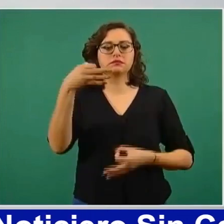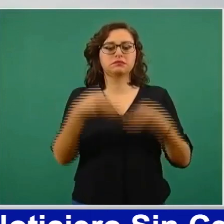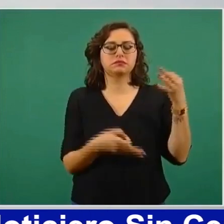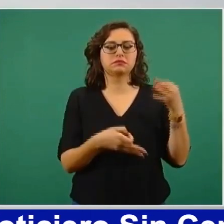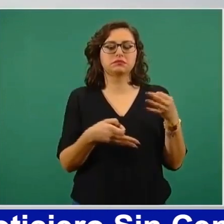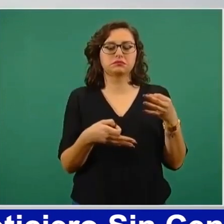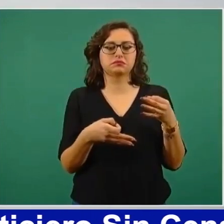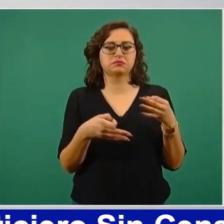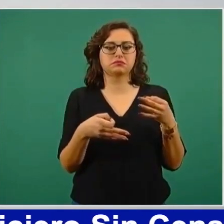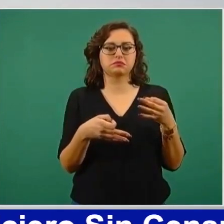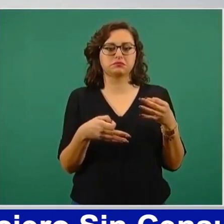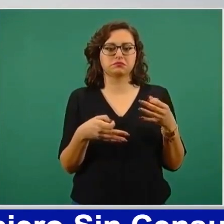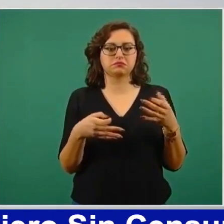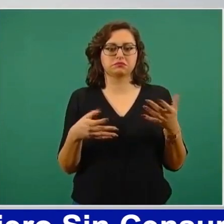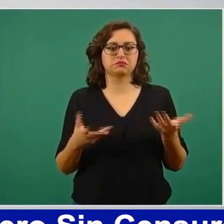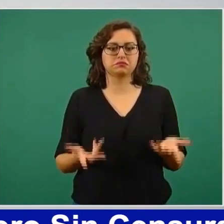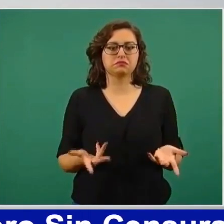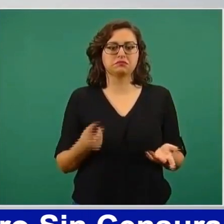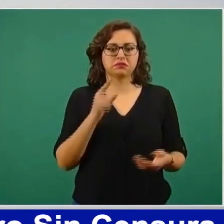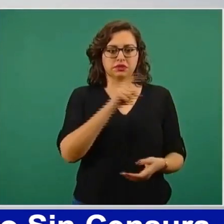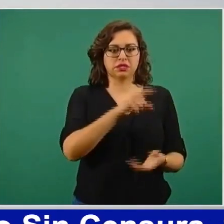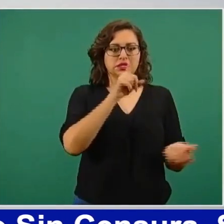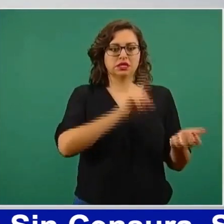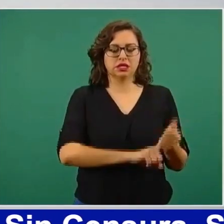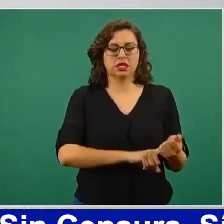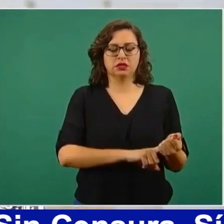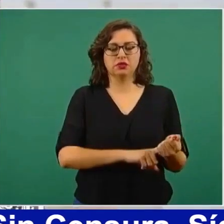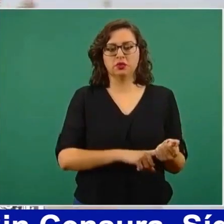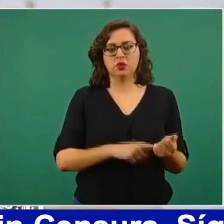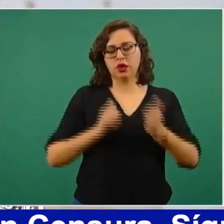costos de operación no se consideraban